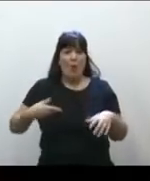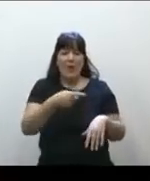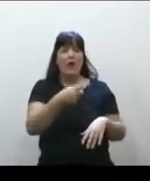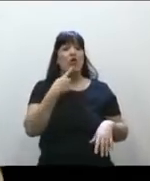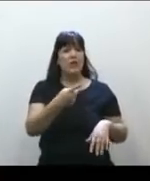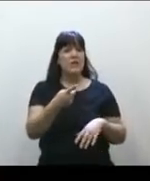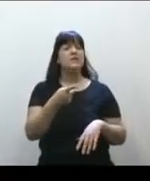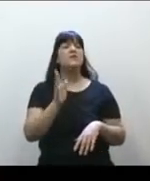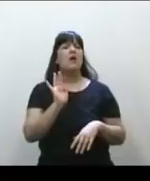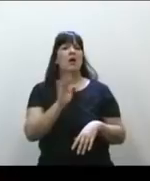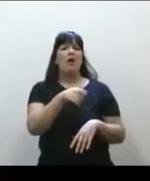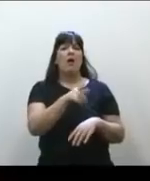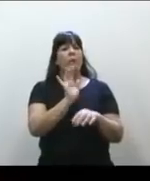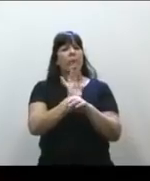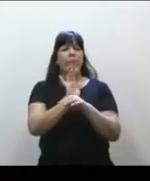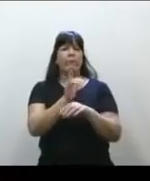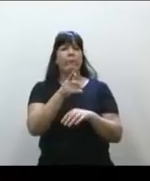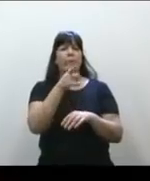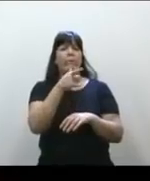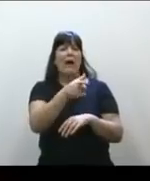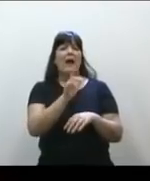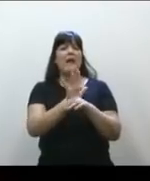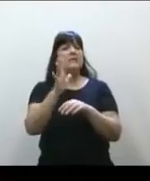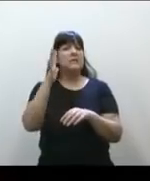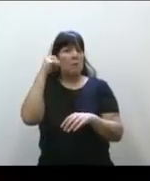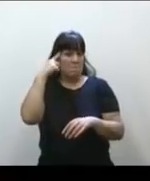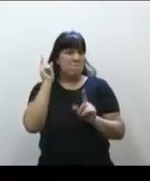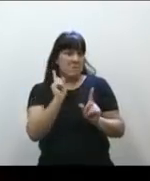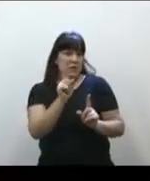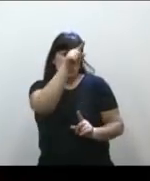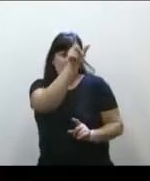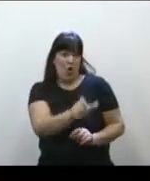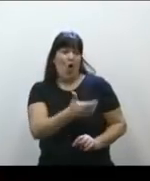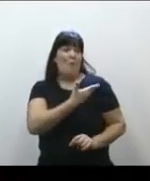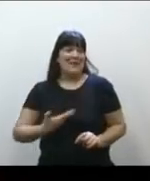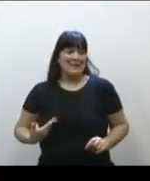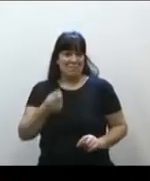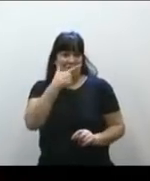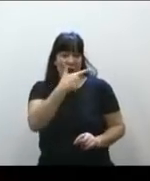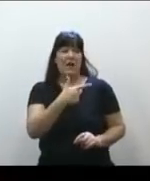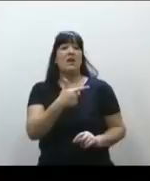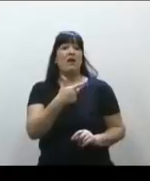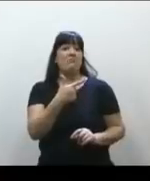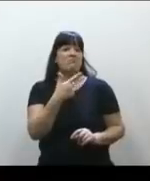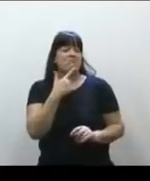ese incluso era quizás hasta el pensamiento del mismo presidente. Pero salió.